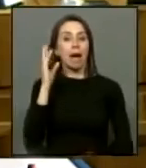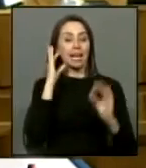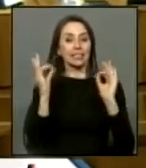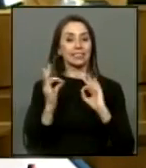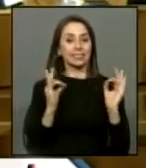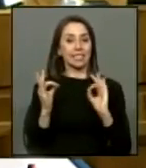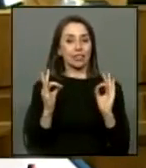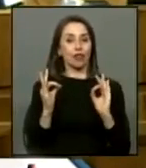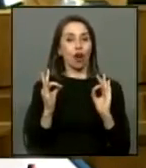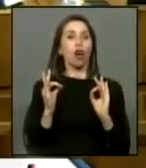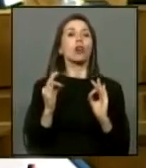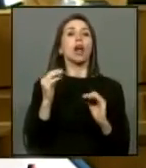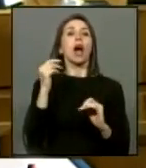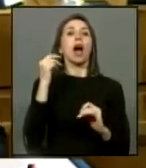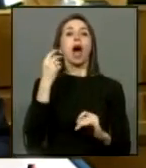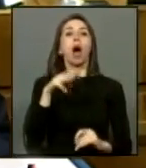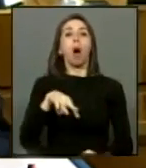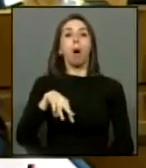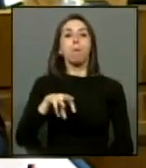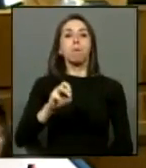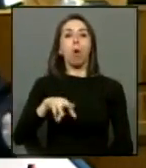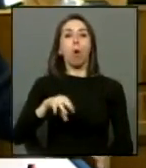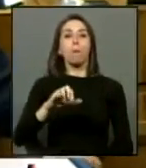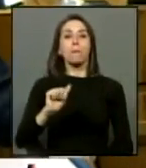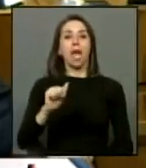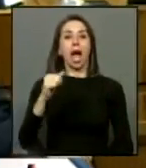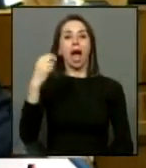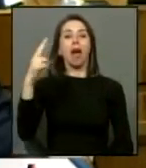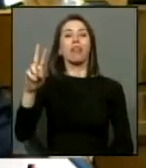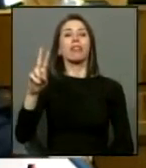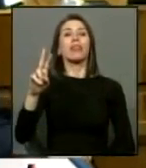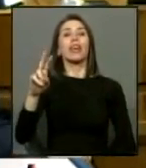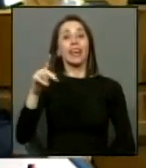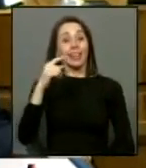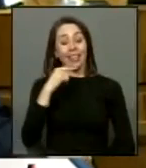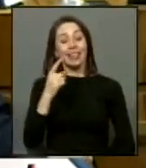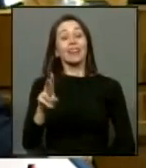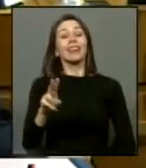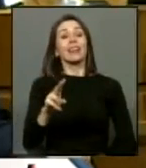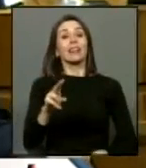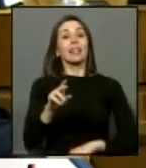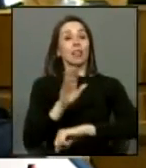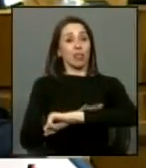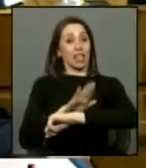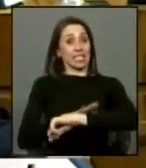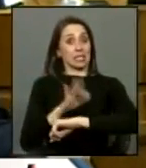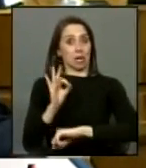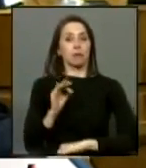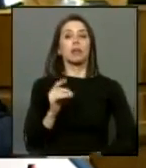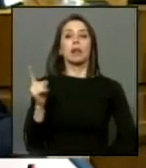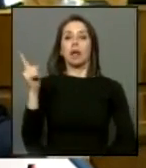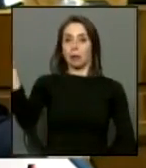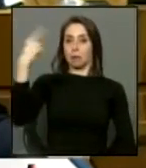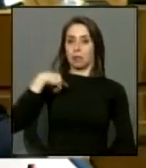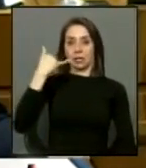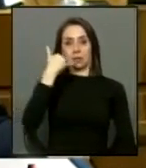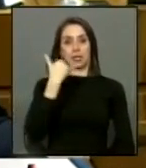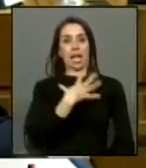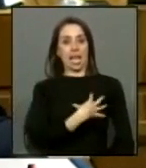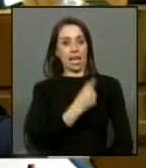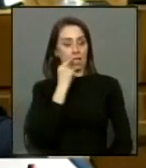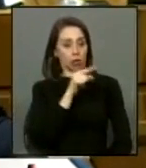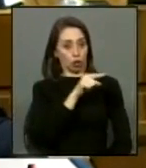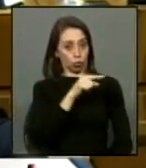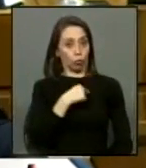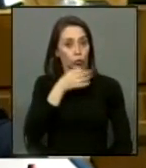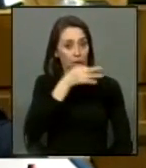bastante momia por lo demás pero ah y me dice hijo te voy a decir algo me dijo te voy a decir algo y quiero que lo